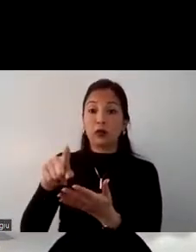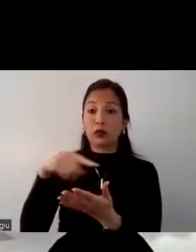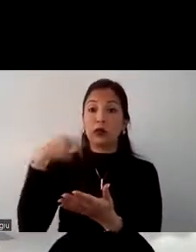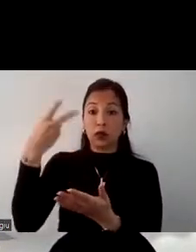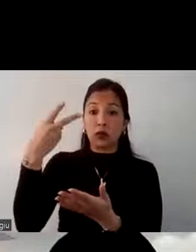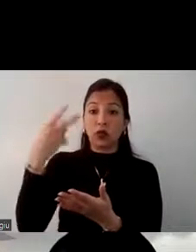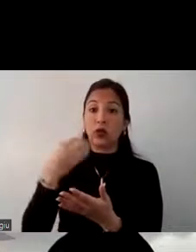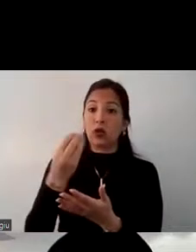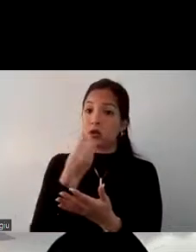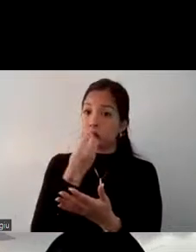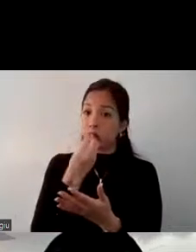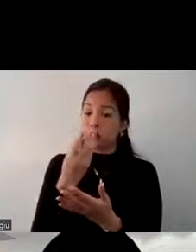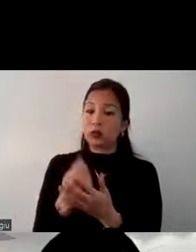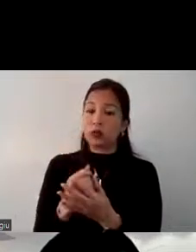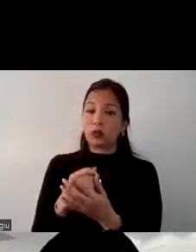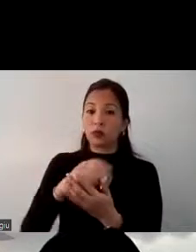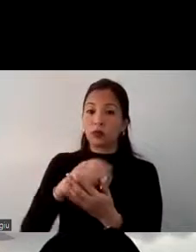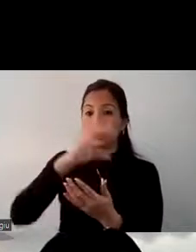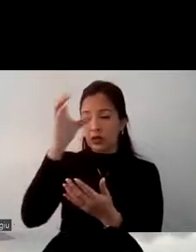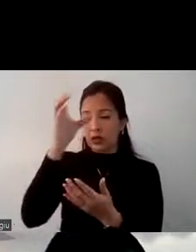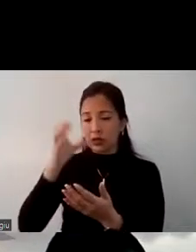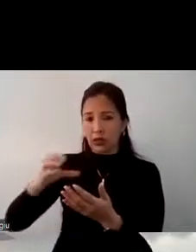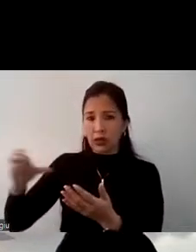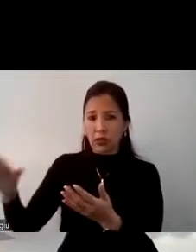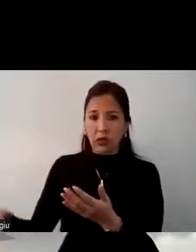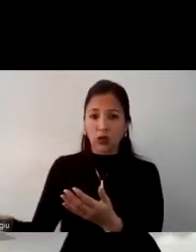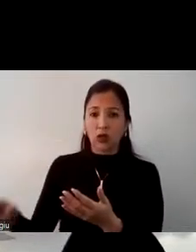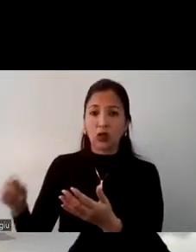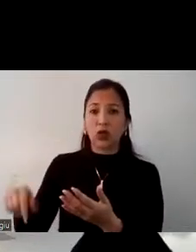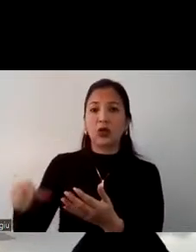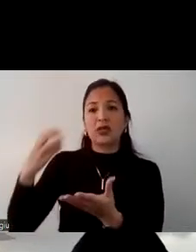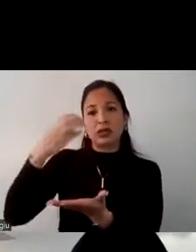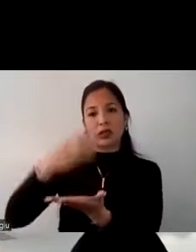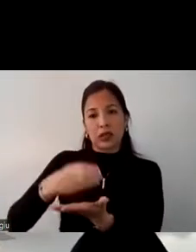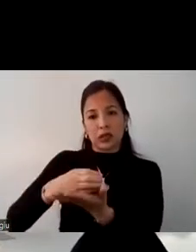y para qué región el 71% liderando el centro